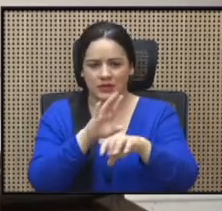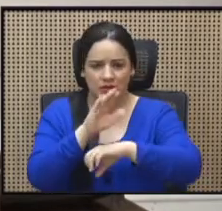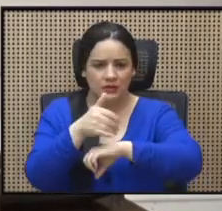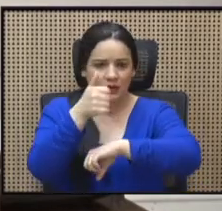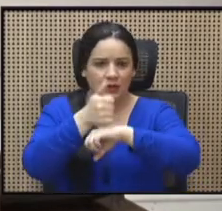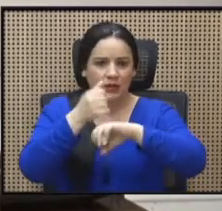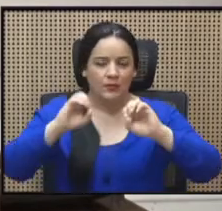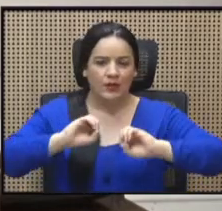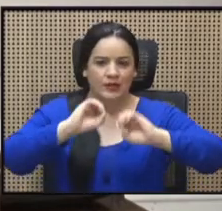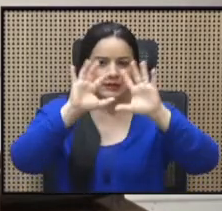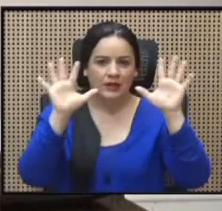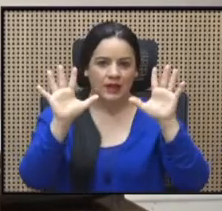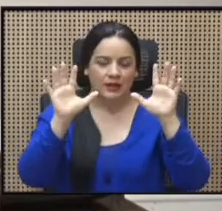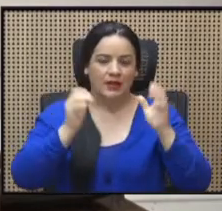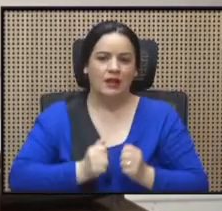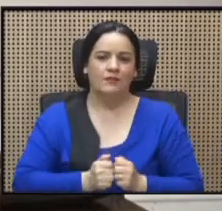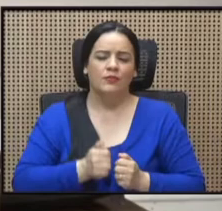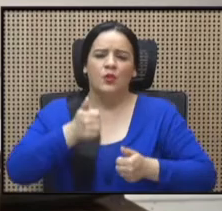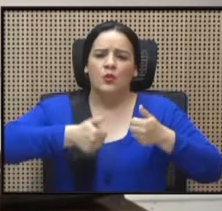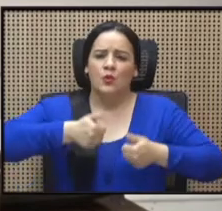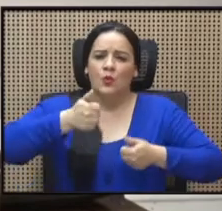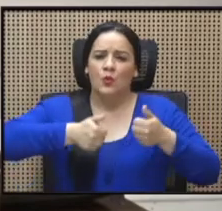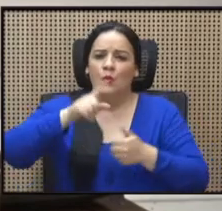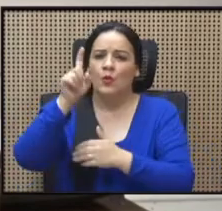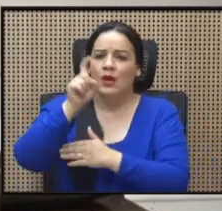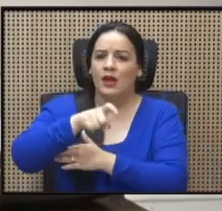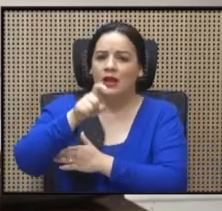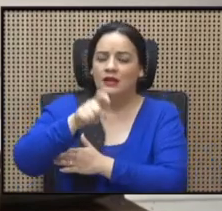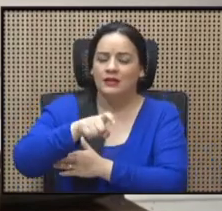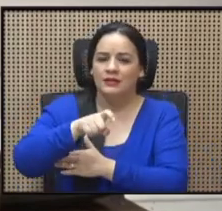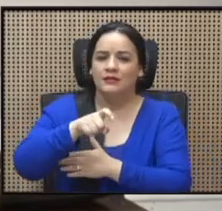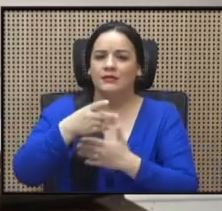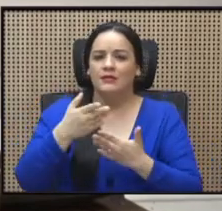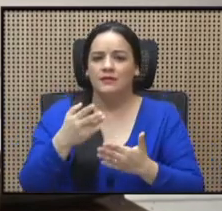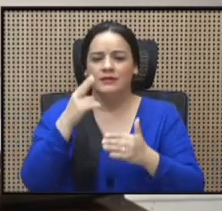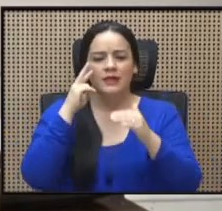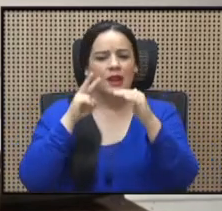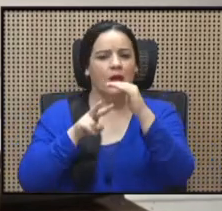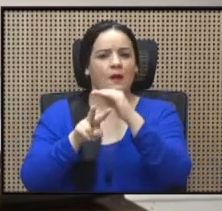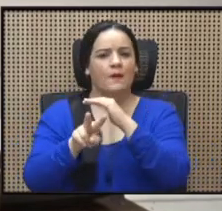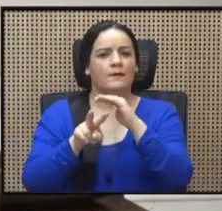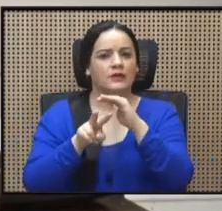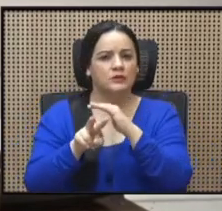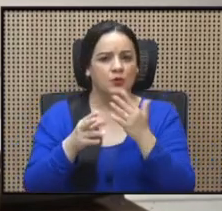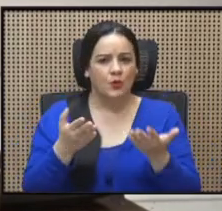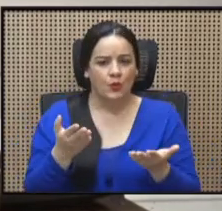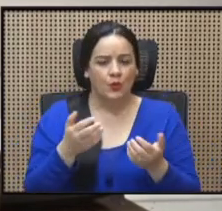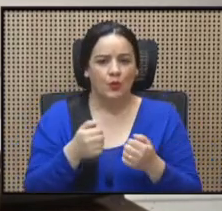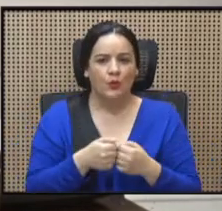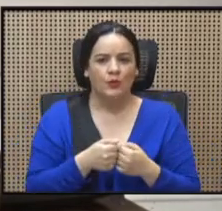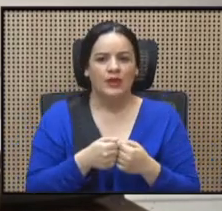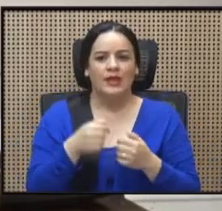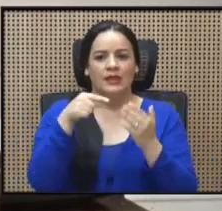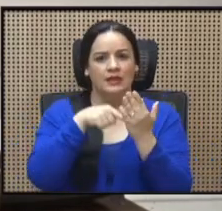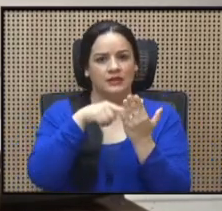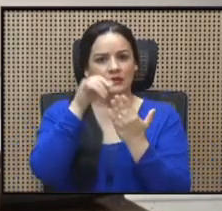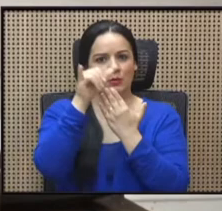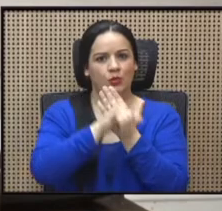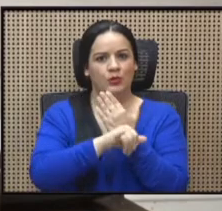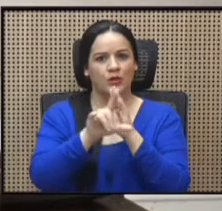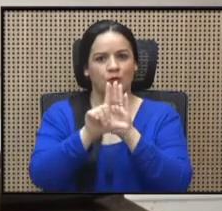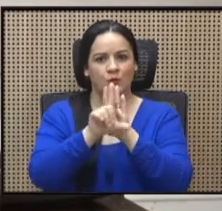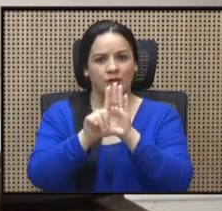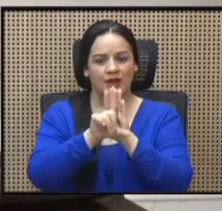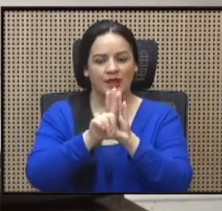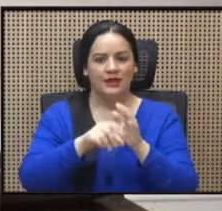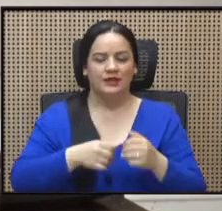cuál debería ser, digamos, la visión de este proyecto de ley.